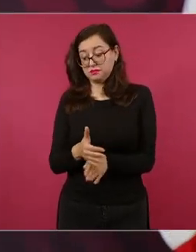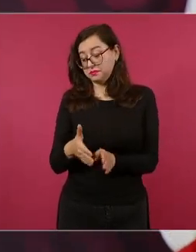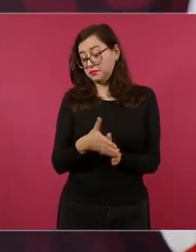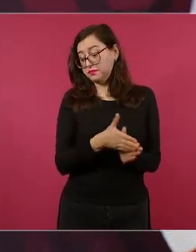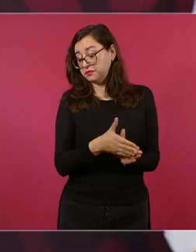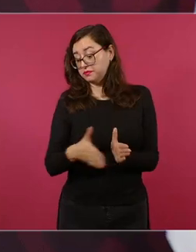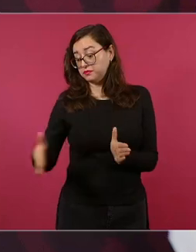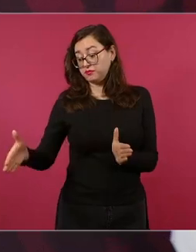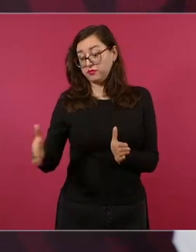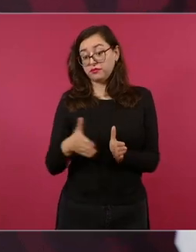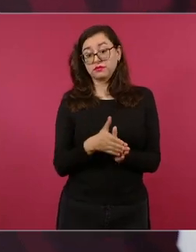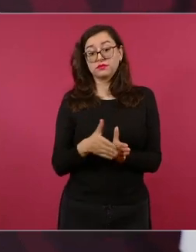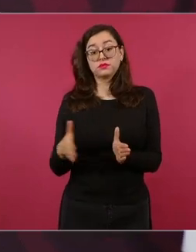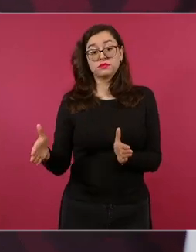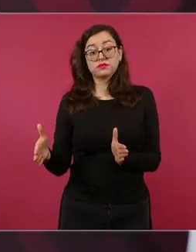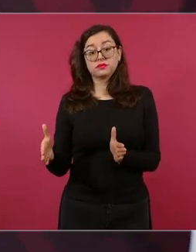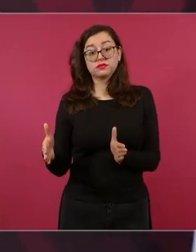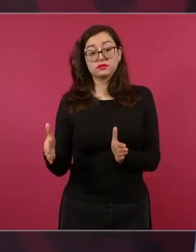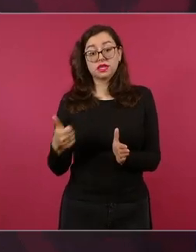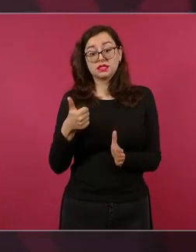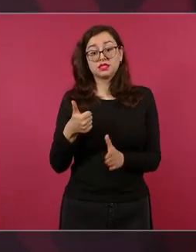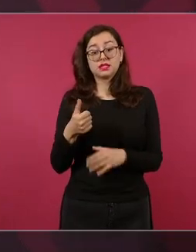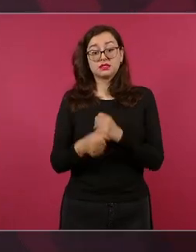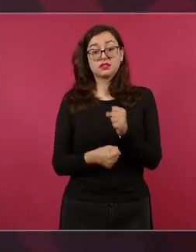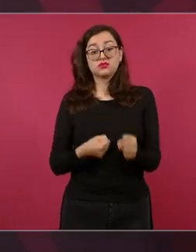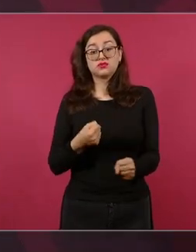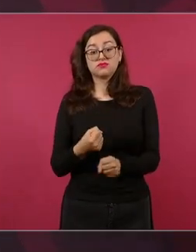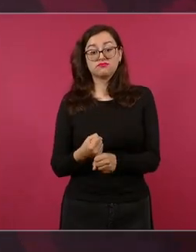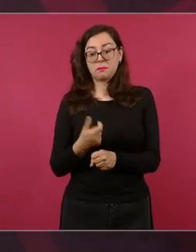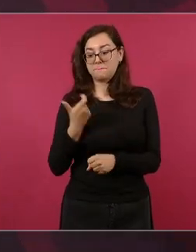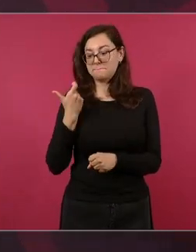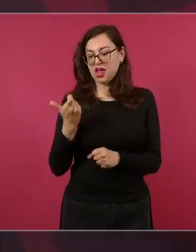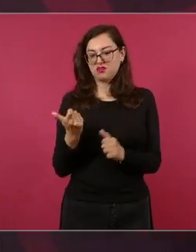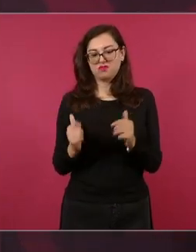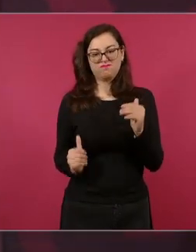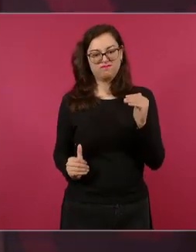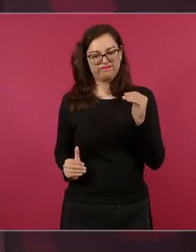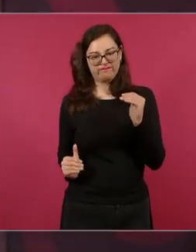se ha fortalecido y es la moneda